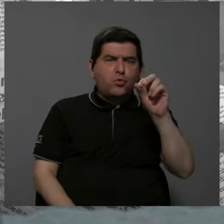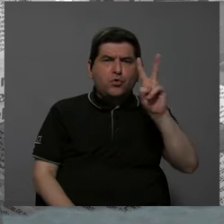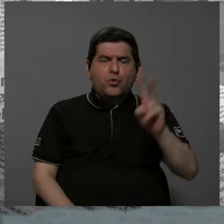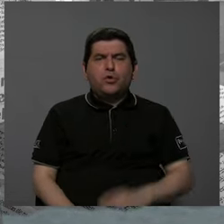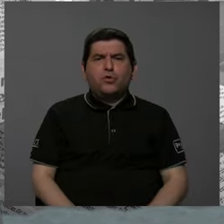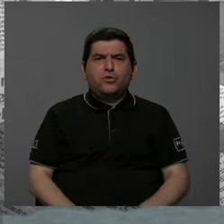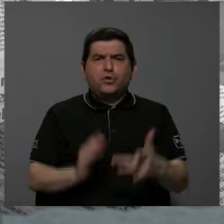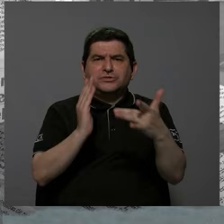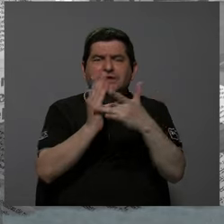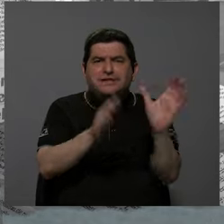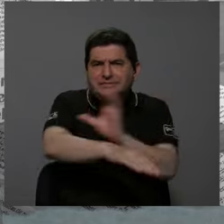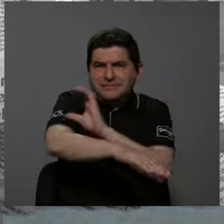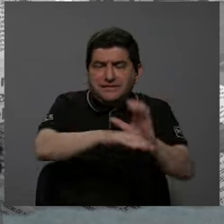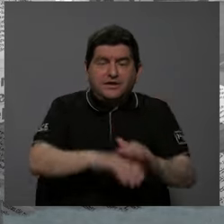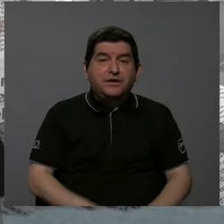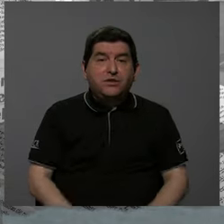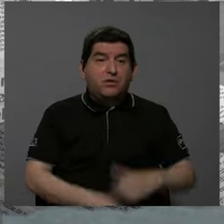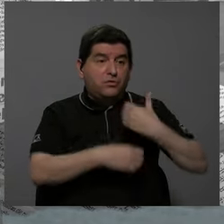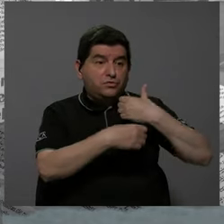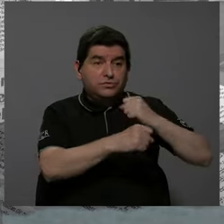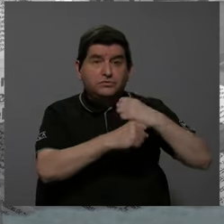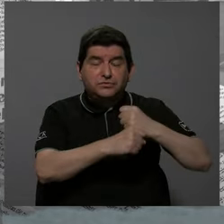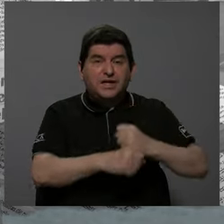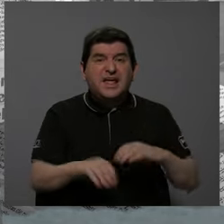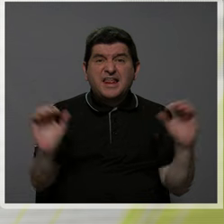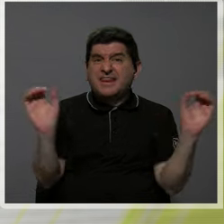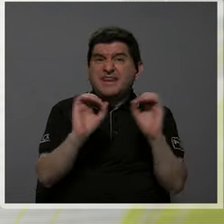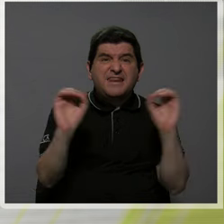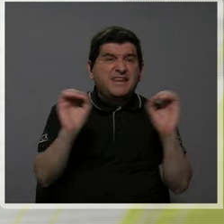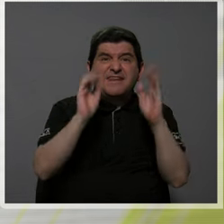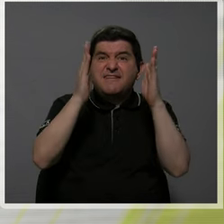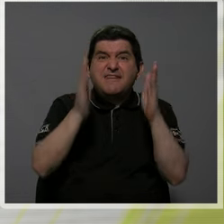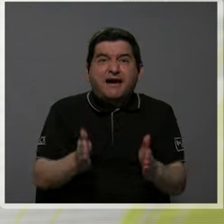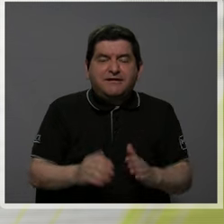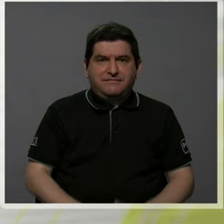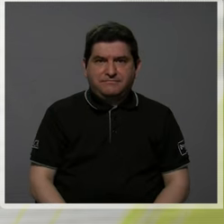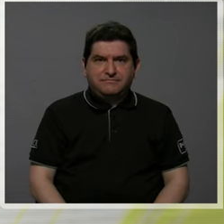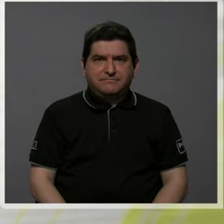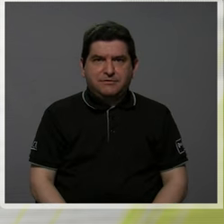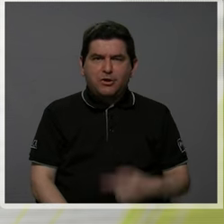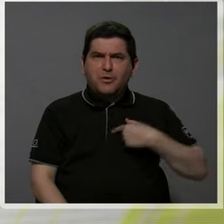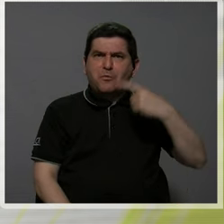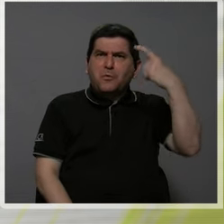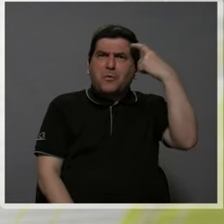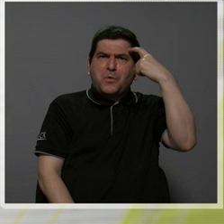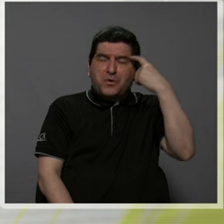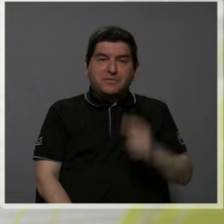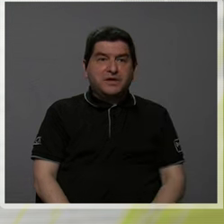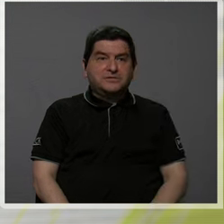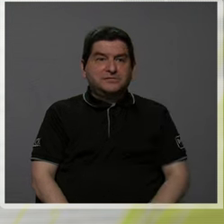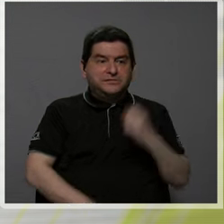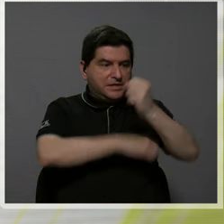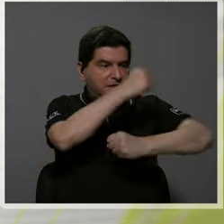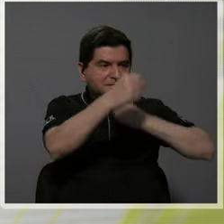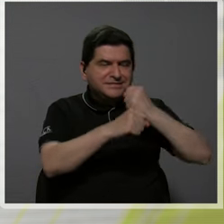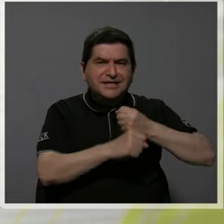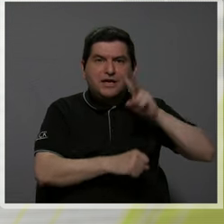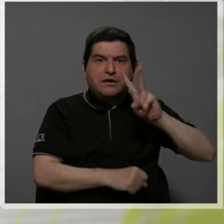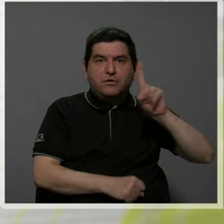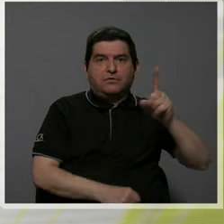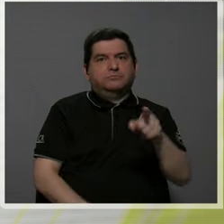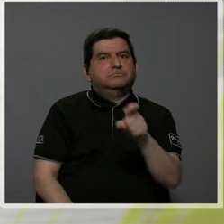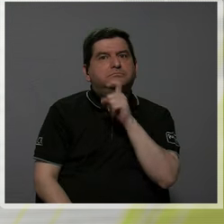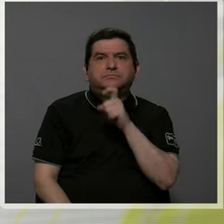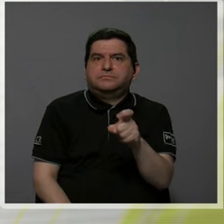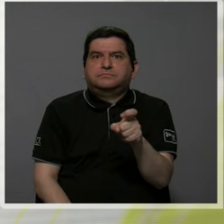informáticos. Y hay municipalidades que no tienen ni un informático. Y uno piensa que en pleno siglo XXI es